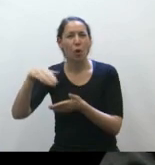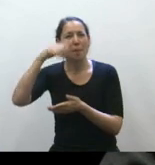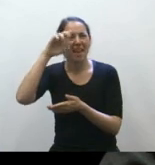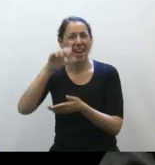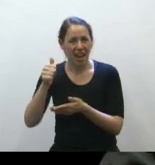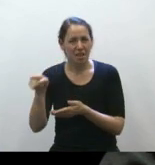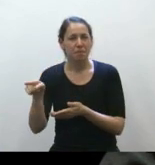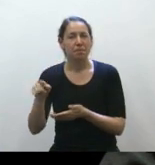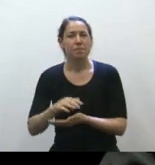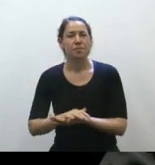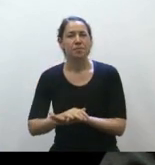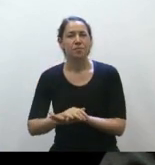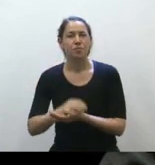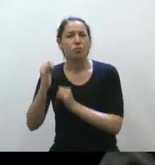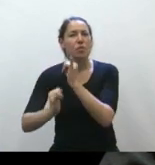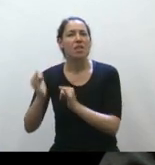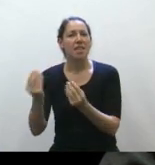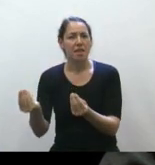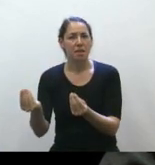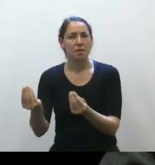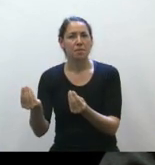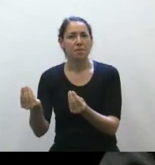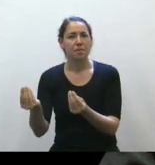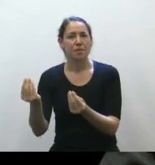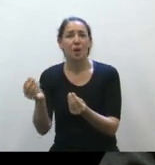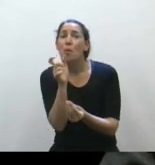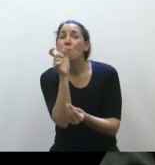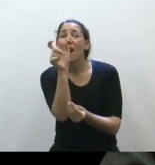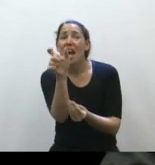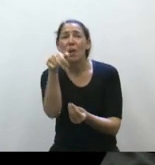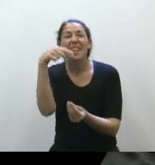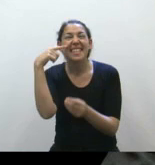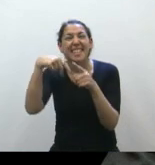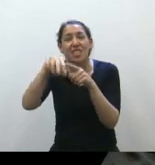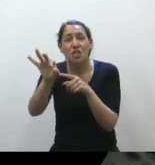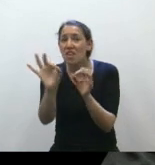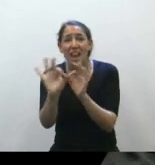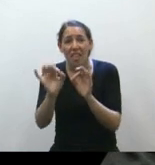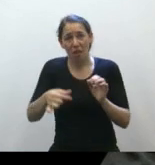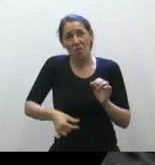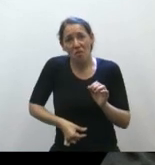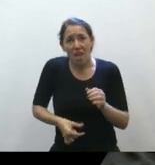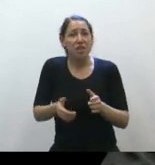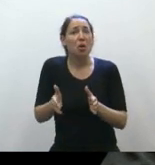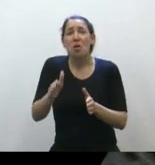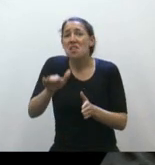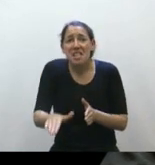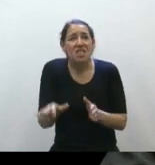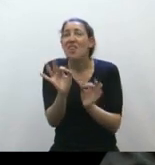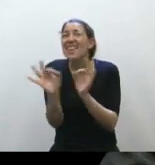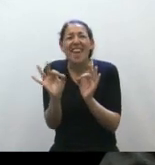manifestó, no dicen la palabra niño, ni embrión, ni feto, ni nada. No, lo quieren mencionar.